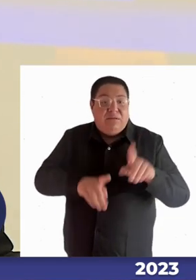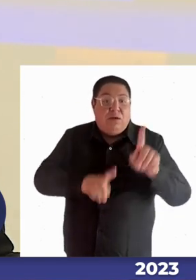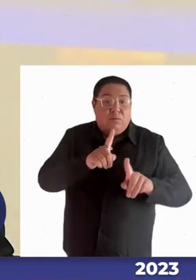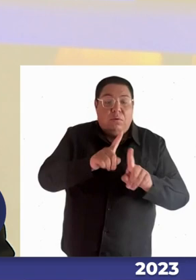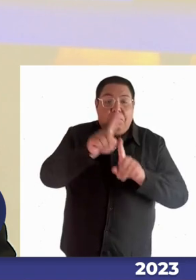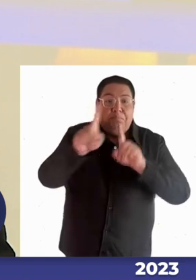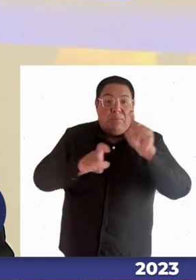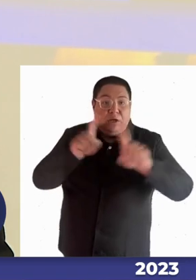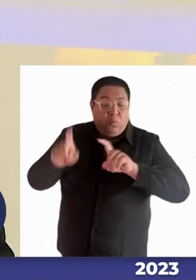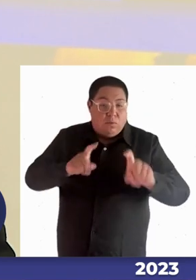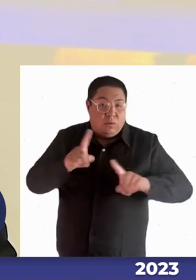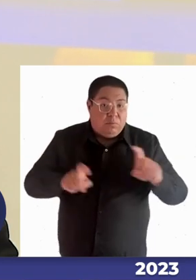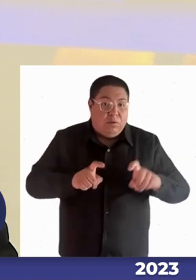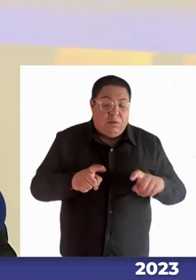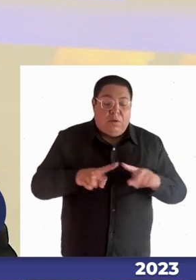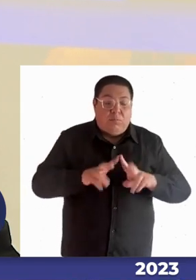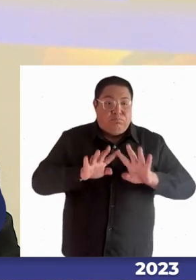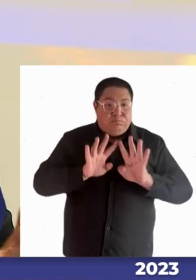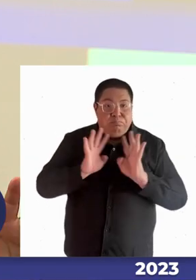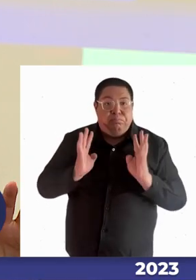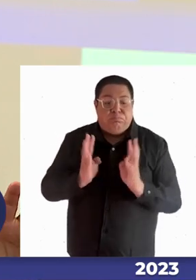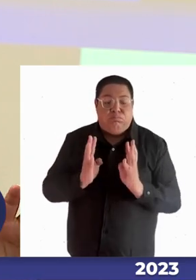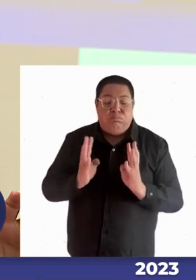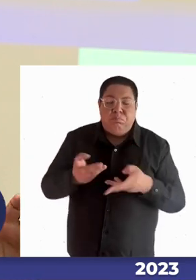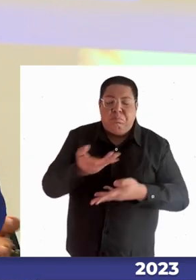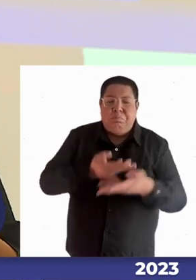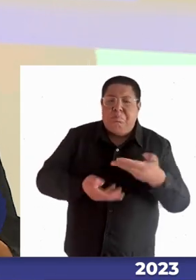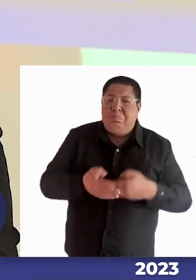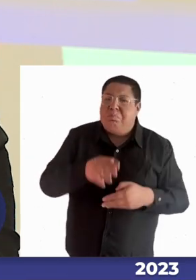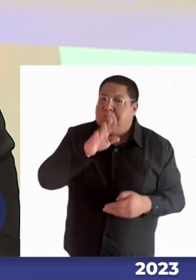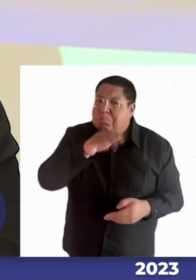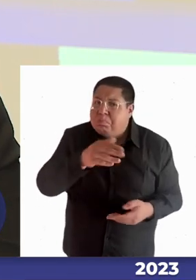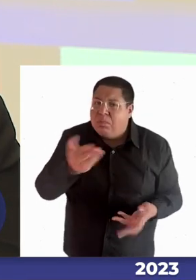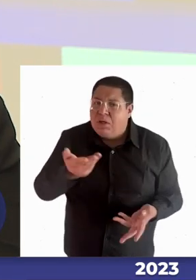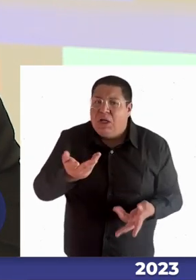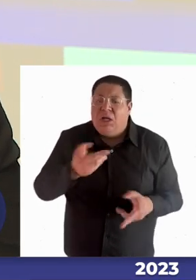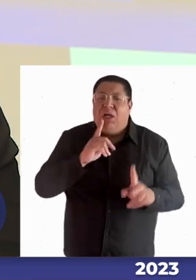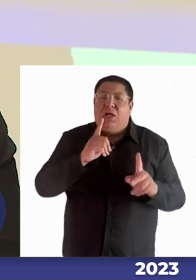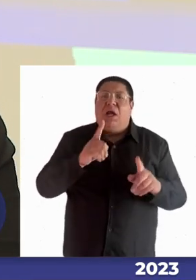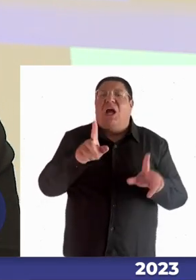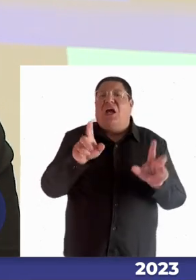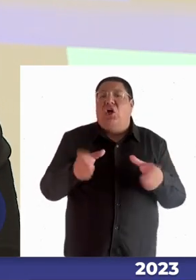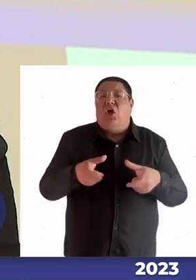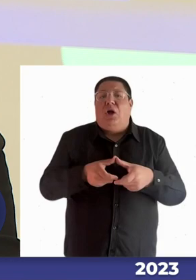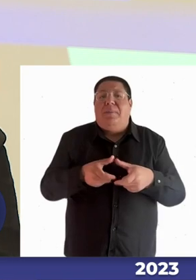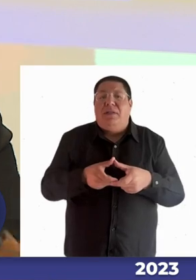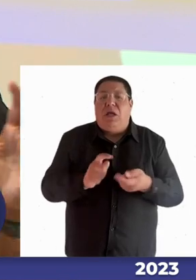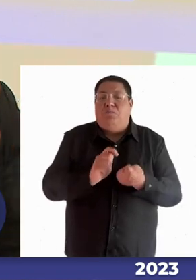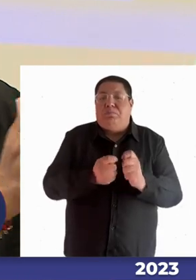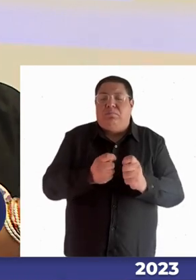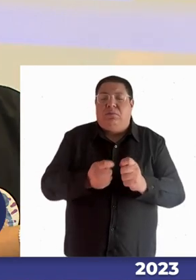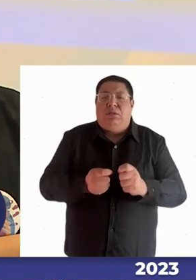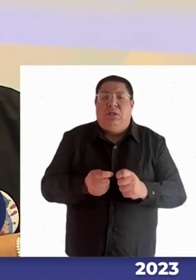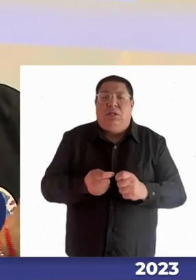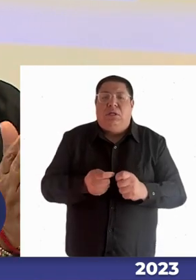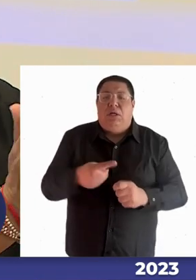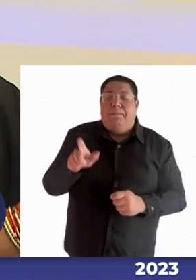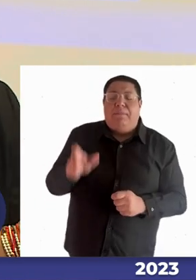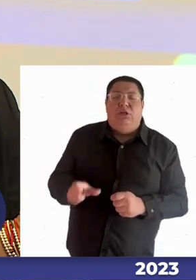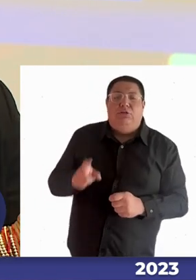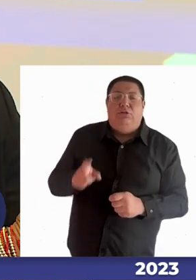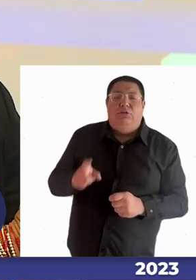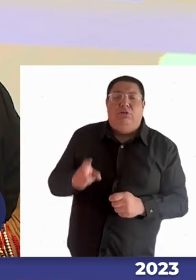en este espacio de decir ah, pero mira, como se ajusta el comité, entonces a esta persona la vamos a